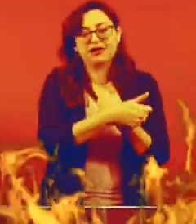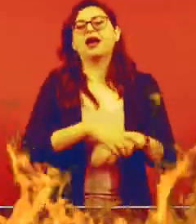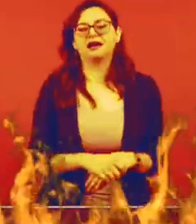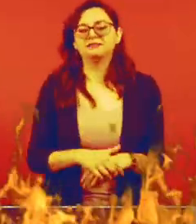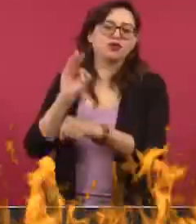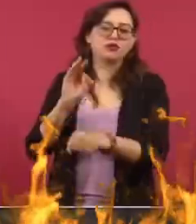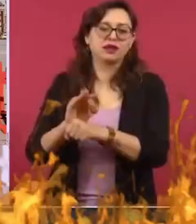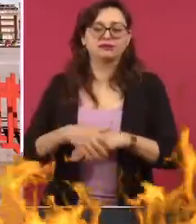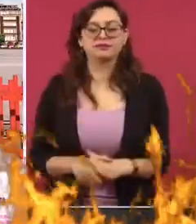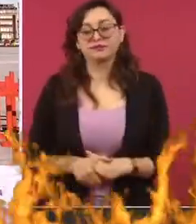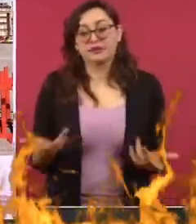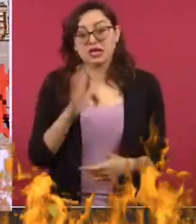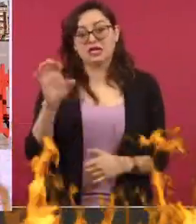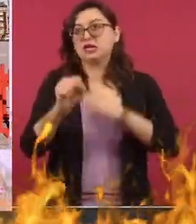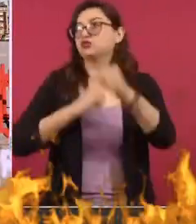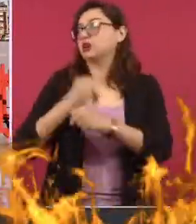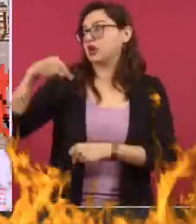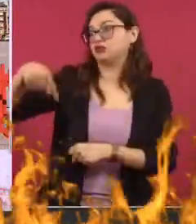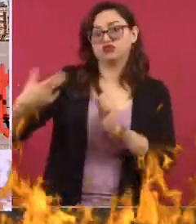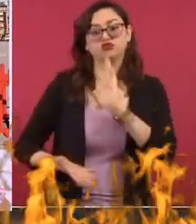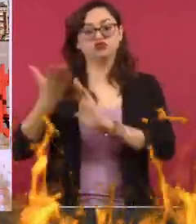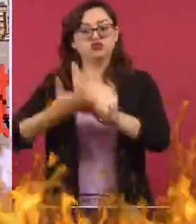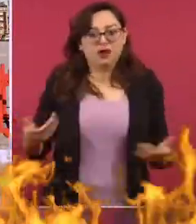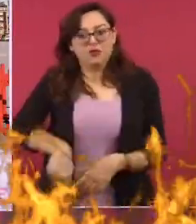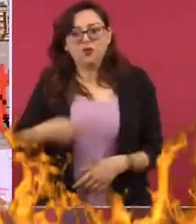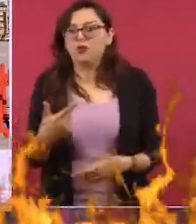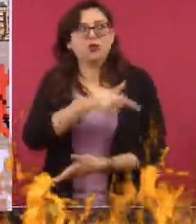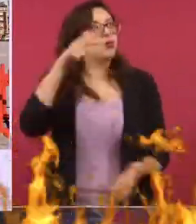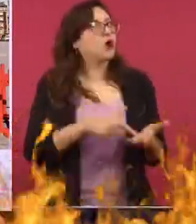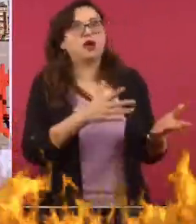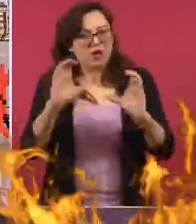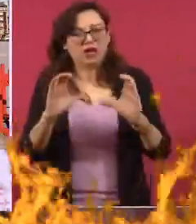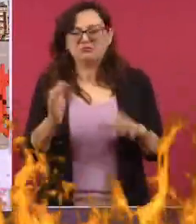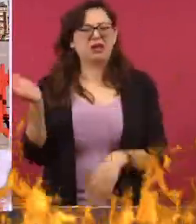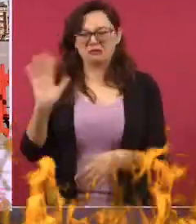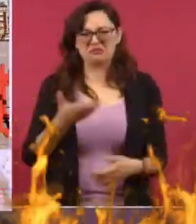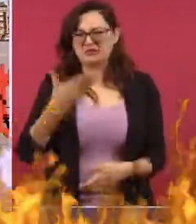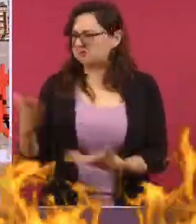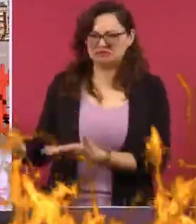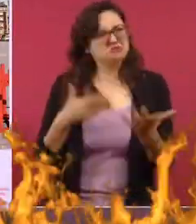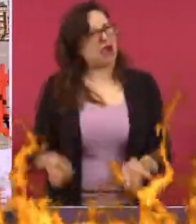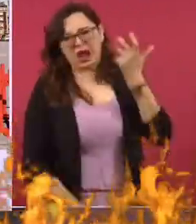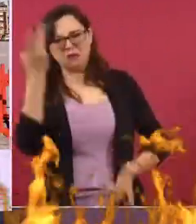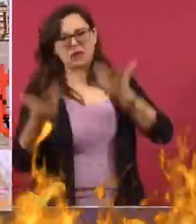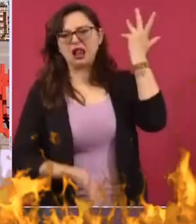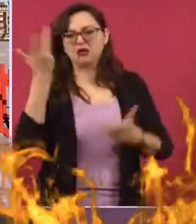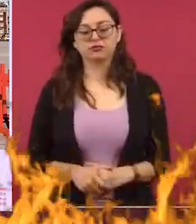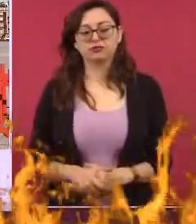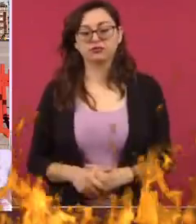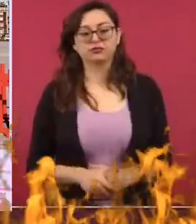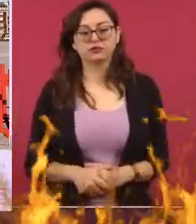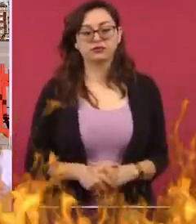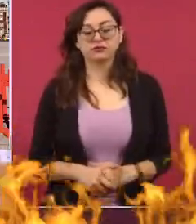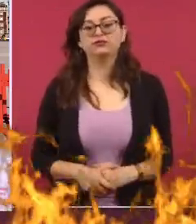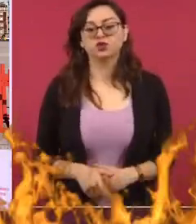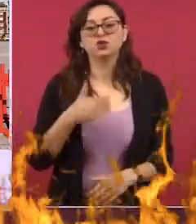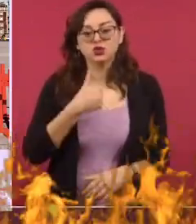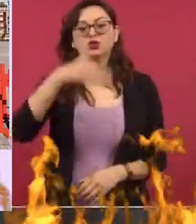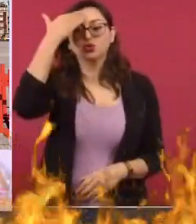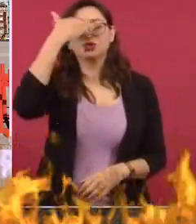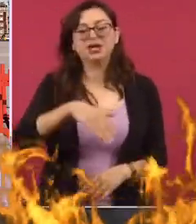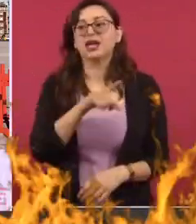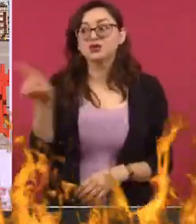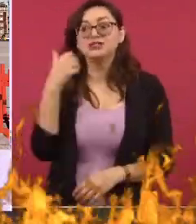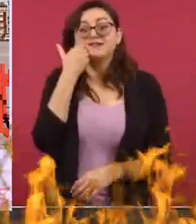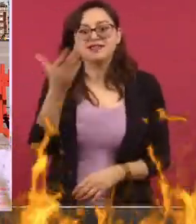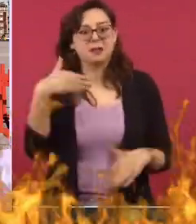vamos a cuidar el palacio. Tiene 500 años, es nuestra historia. ¿Cómo no lo vamos a cuidar? Este palacio que es del pueblo, ahora más que nunca. Es que cada vez que hay una